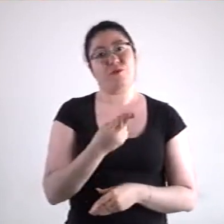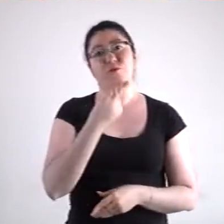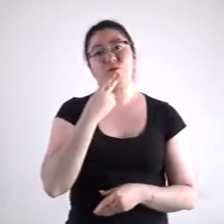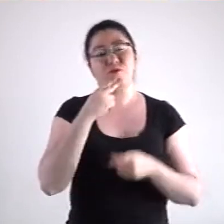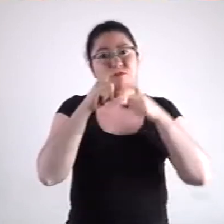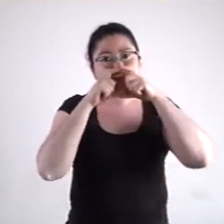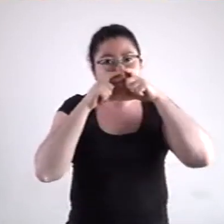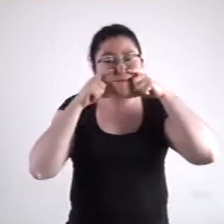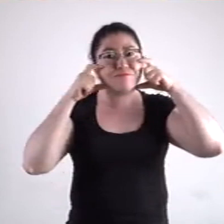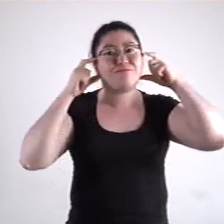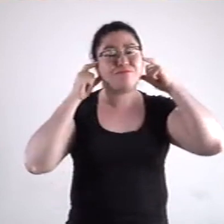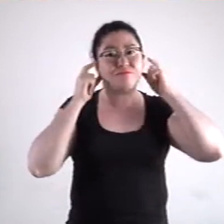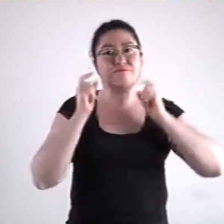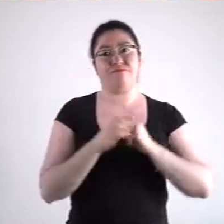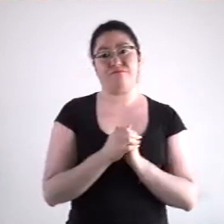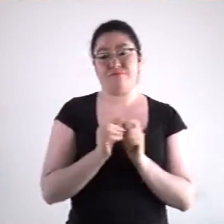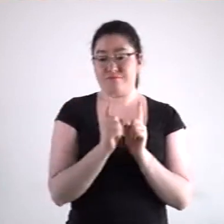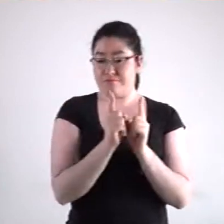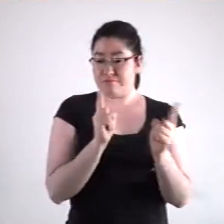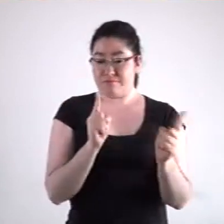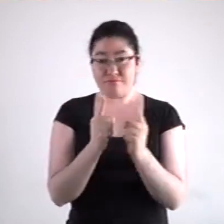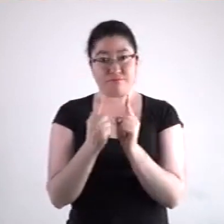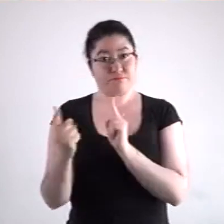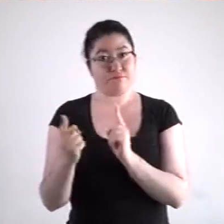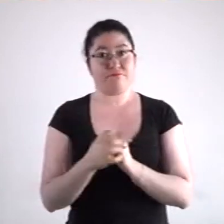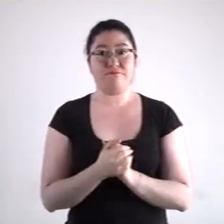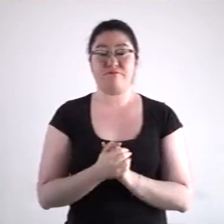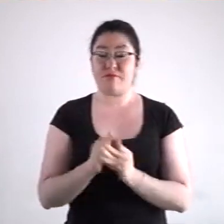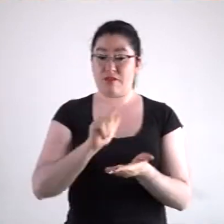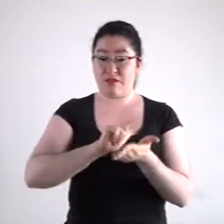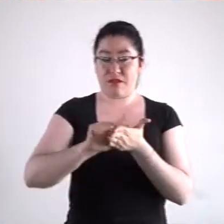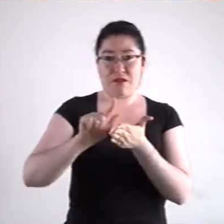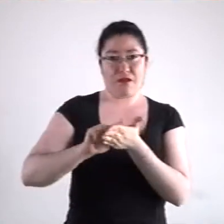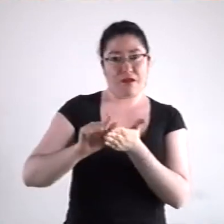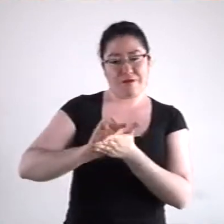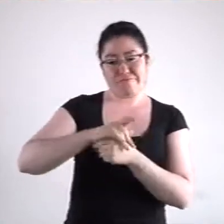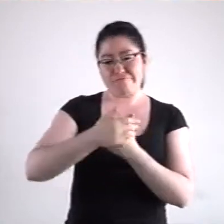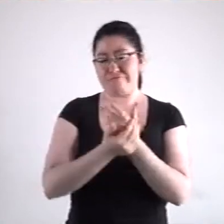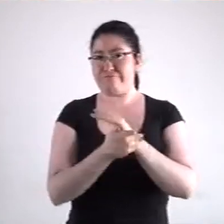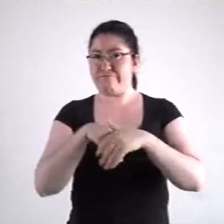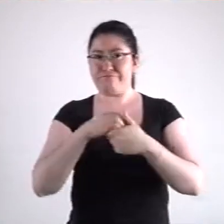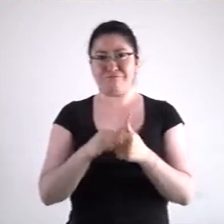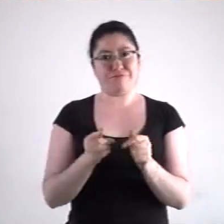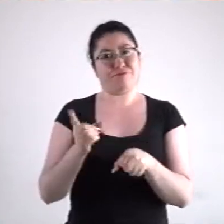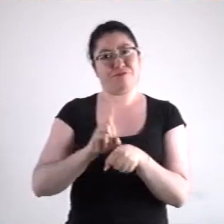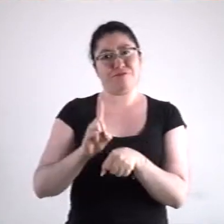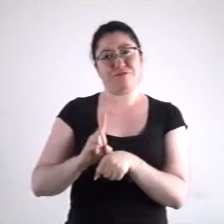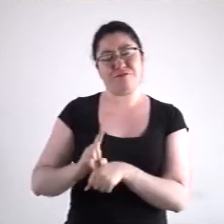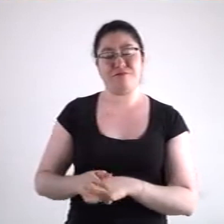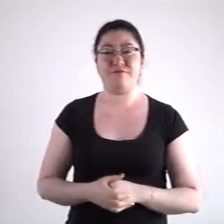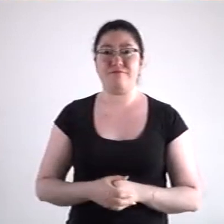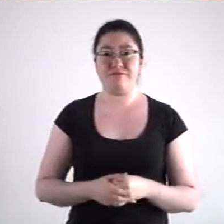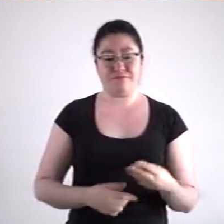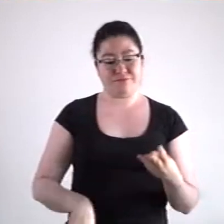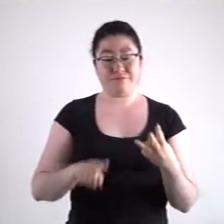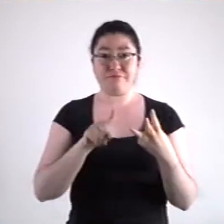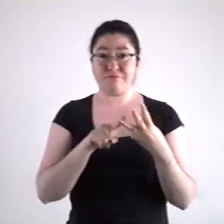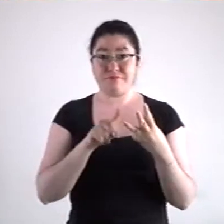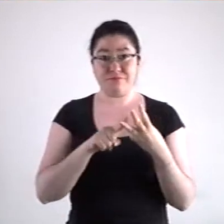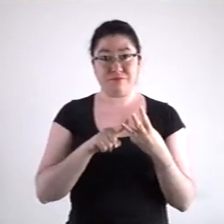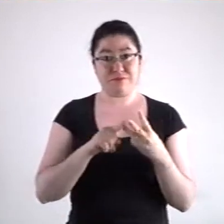riguroso en el uso de cubrebocas, sana distancia y limpieza frecuente de manos. Y 3.